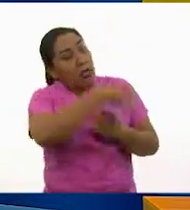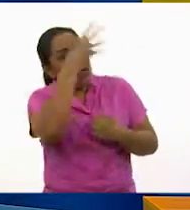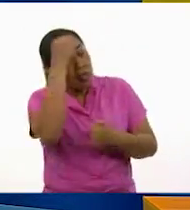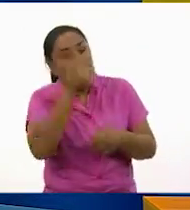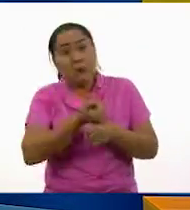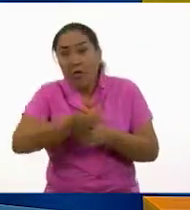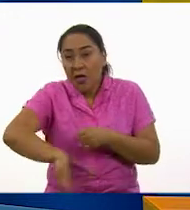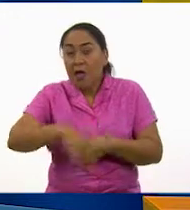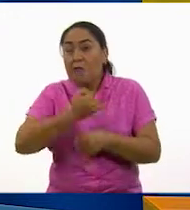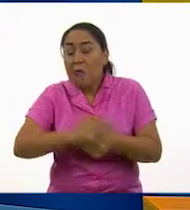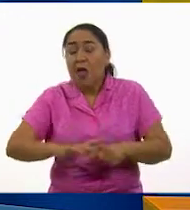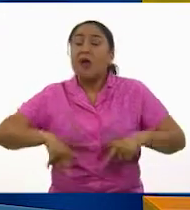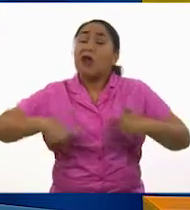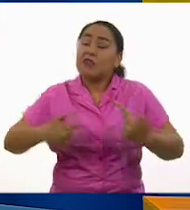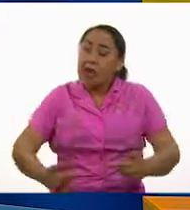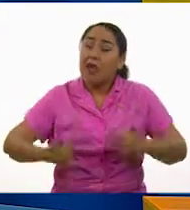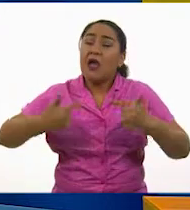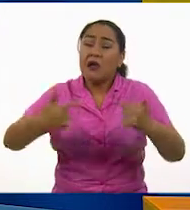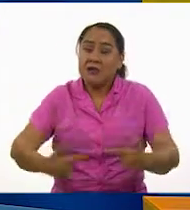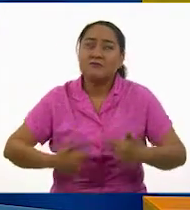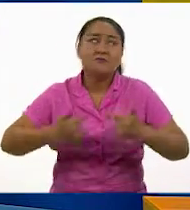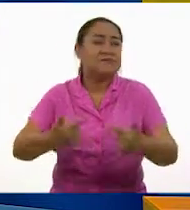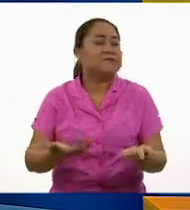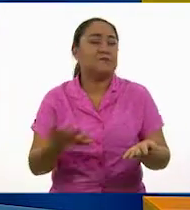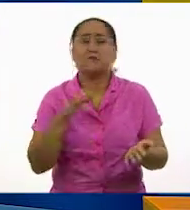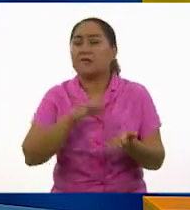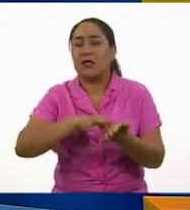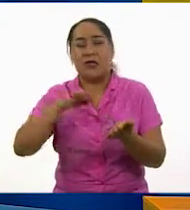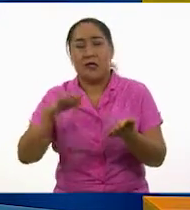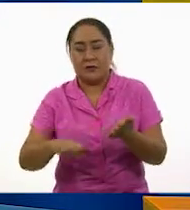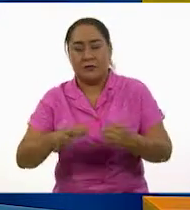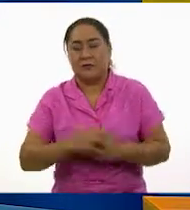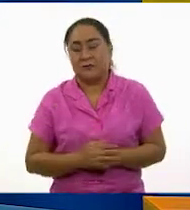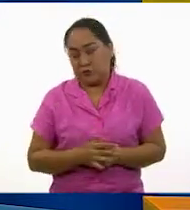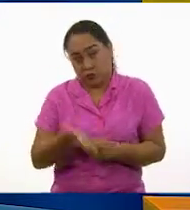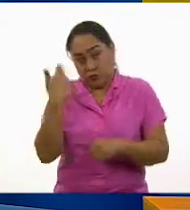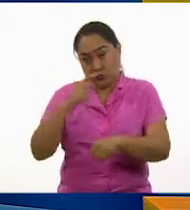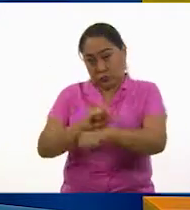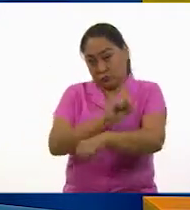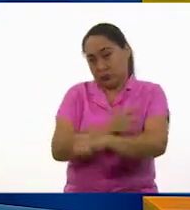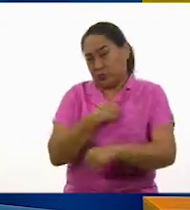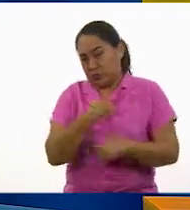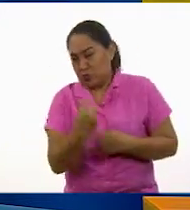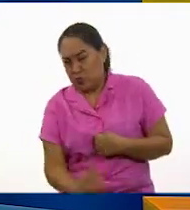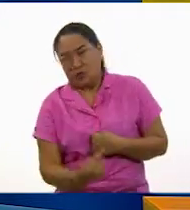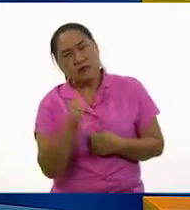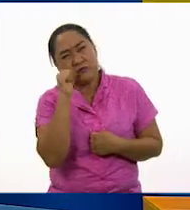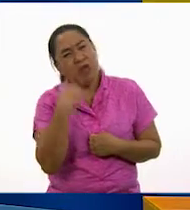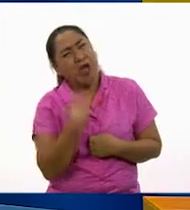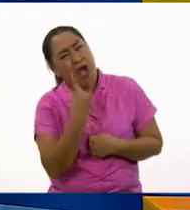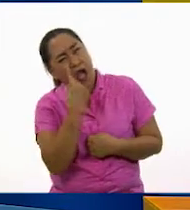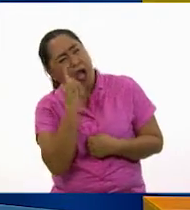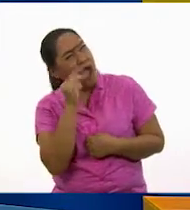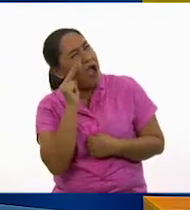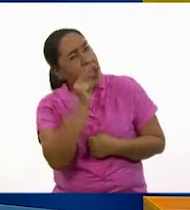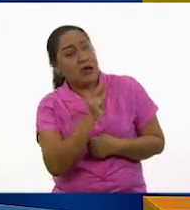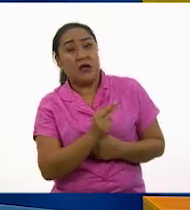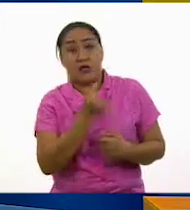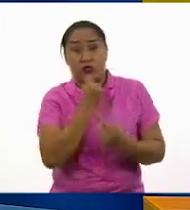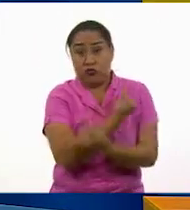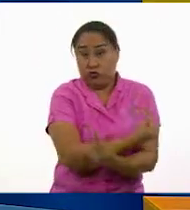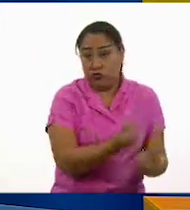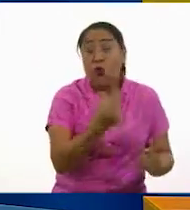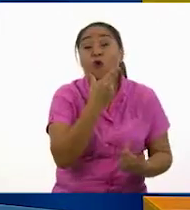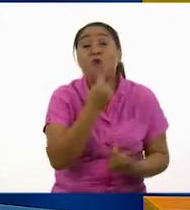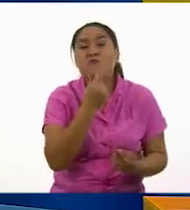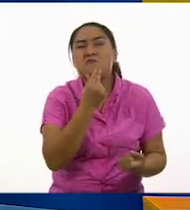generación tras generación. Por ejemplo, yo desde pequeña he escuchado decir que los niños no lloran.